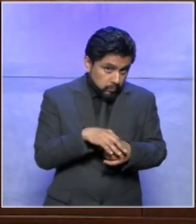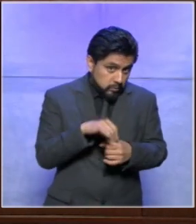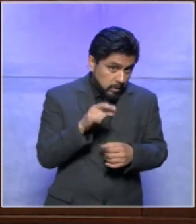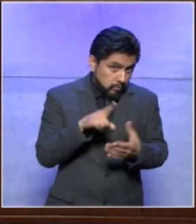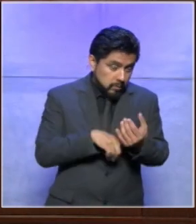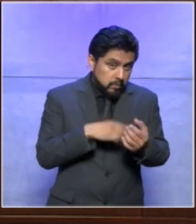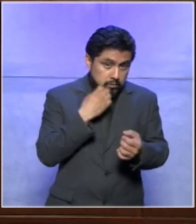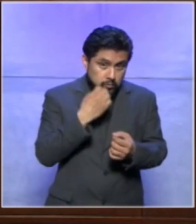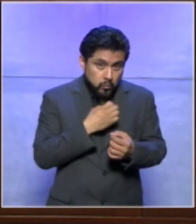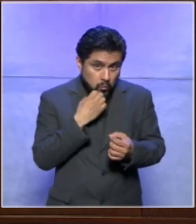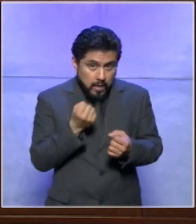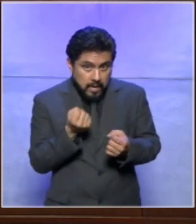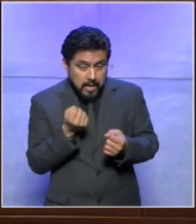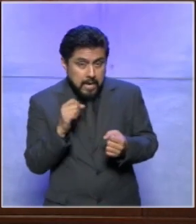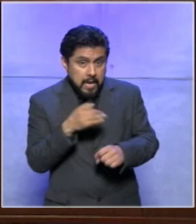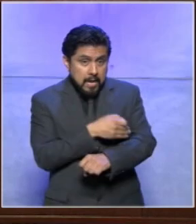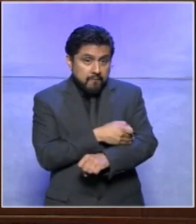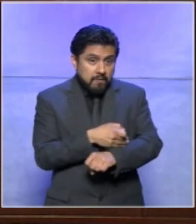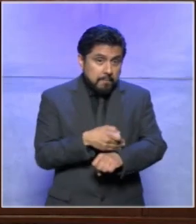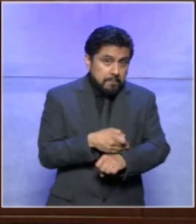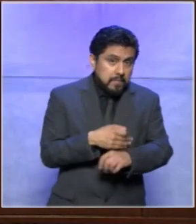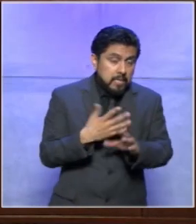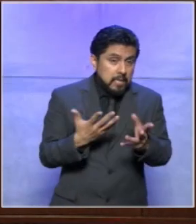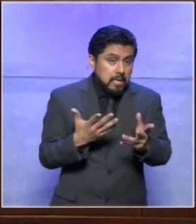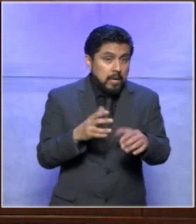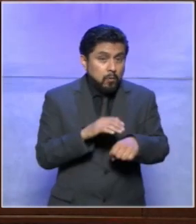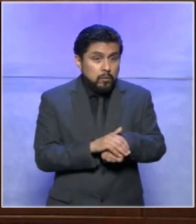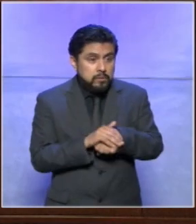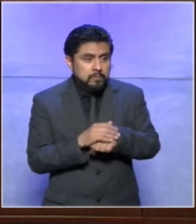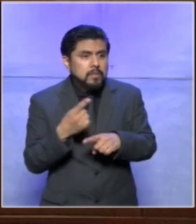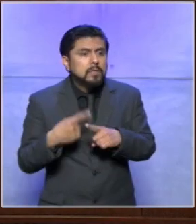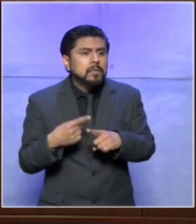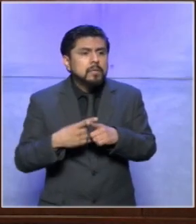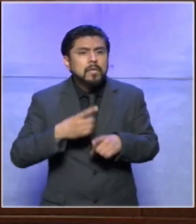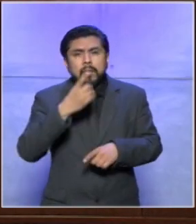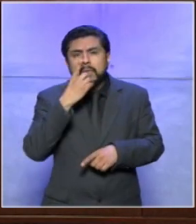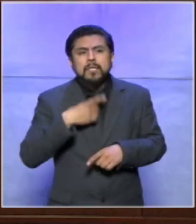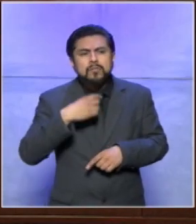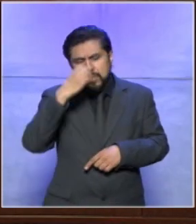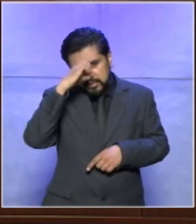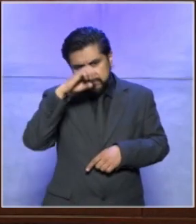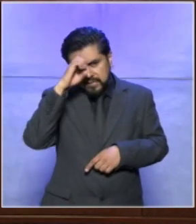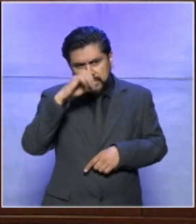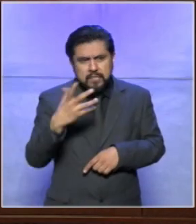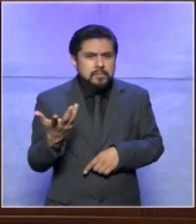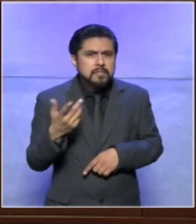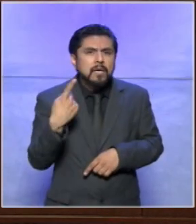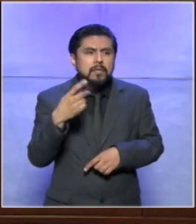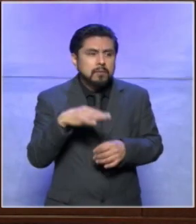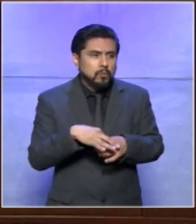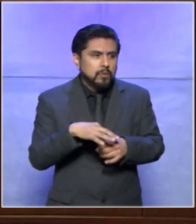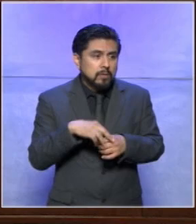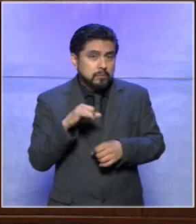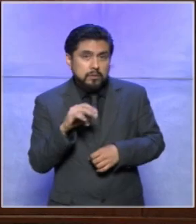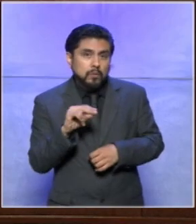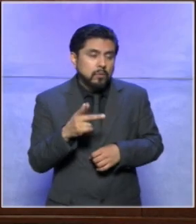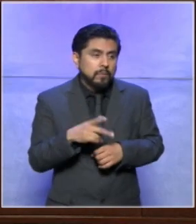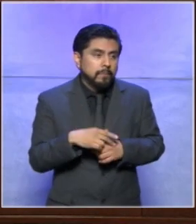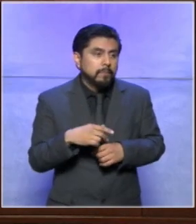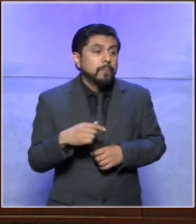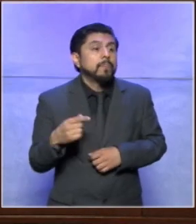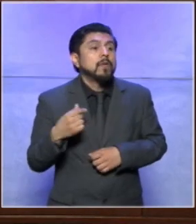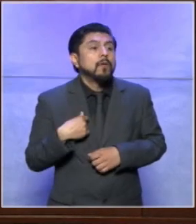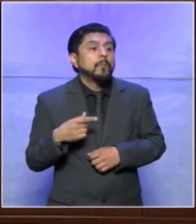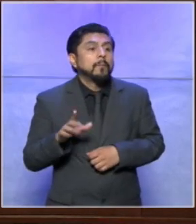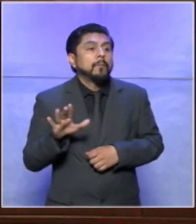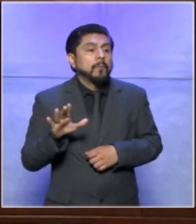su escuela en su salón en la familia con los amigos quien me cuenta alguna experiencia yo a ver